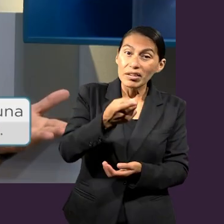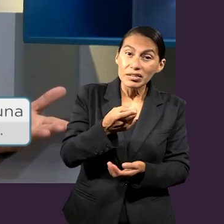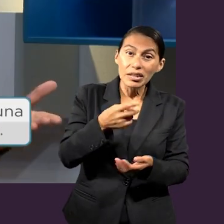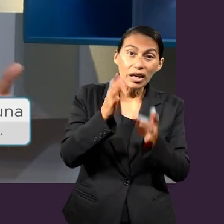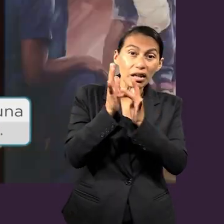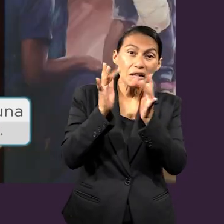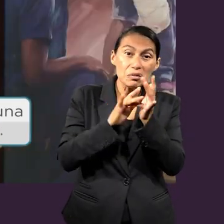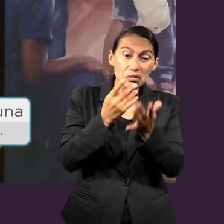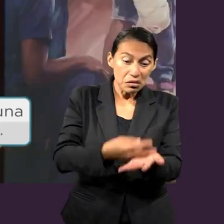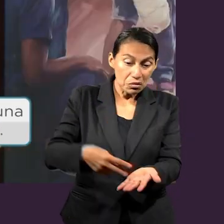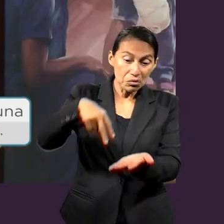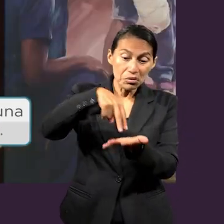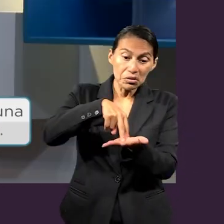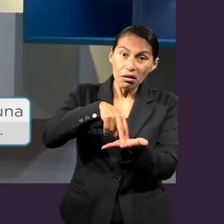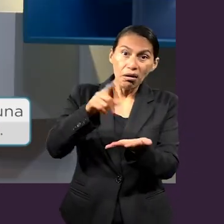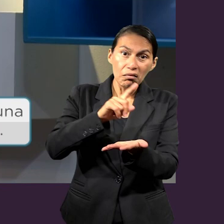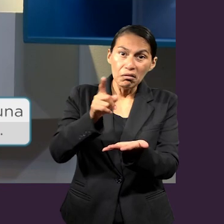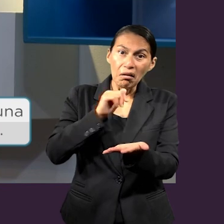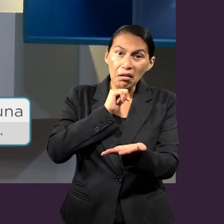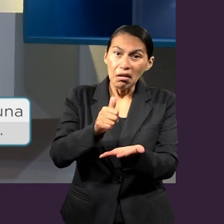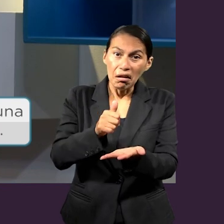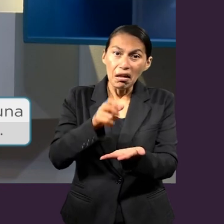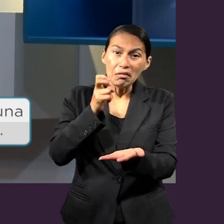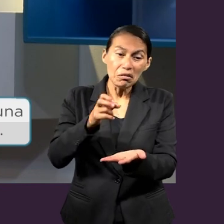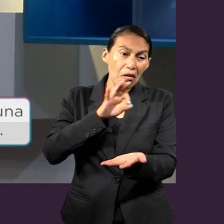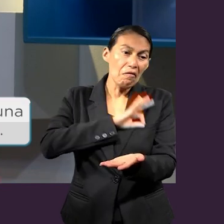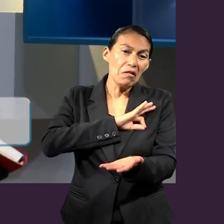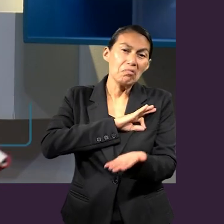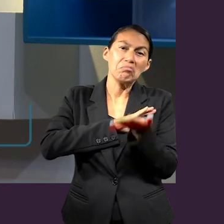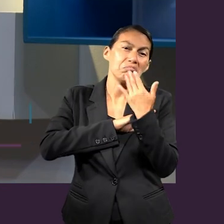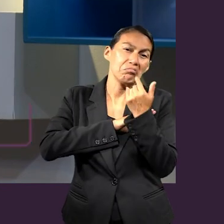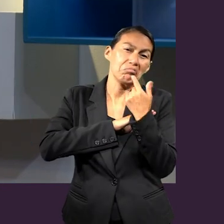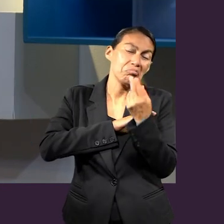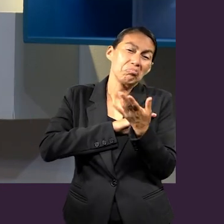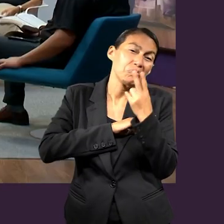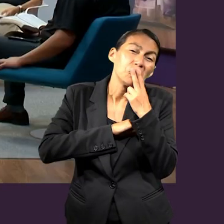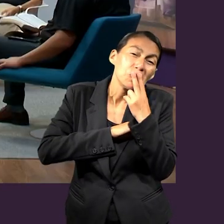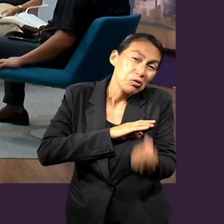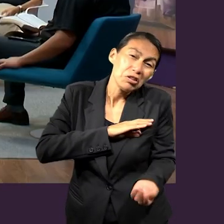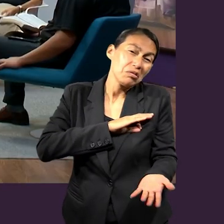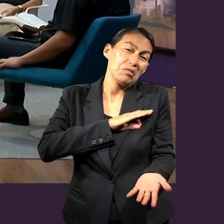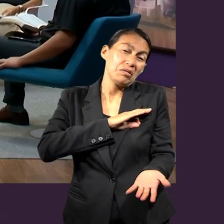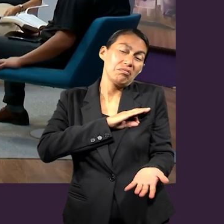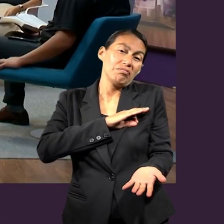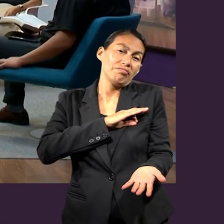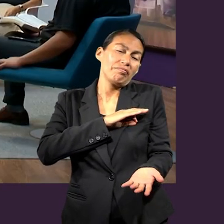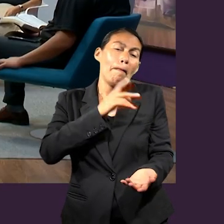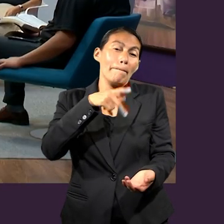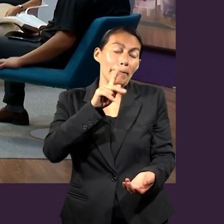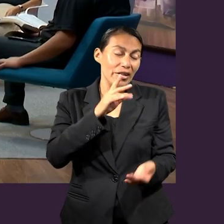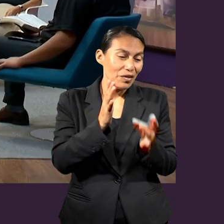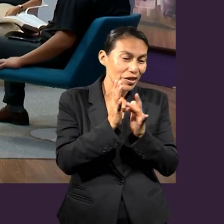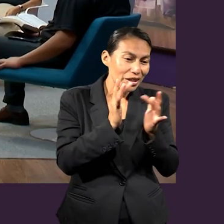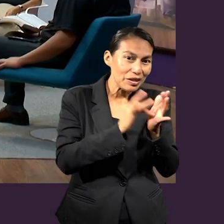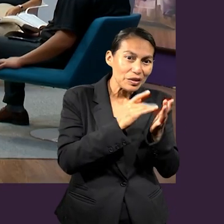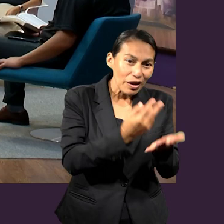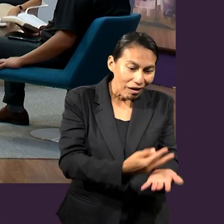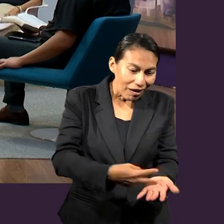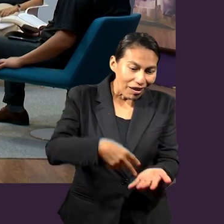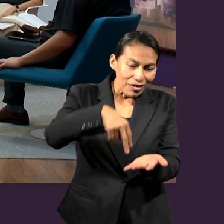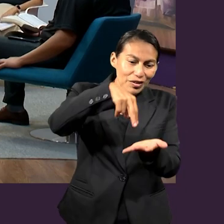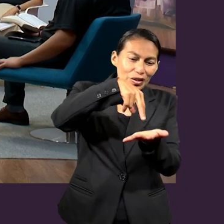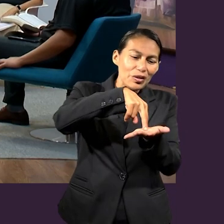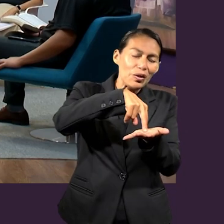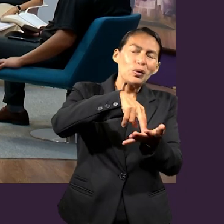resucitó en vana vana es nuestra fe. Estamos en nuestros pecados. sea que la resurrección es como la culminación